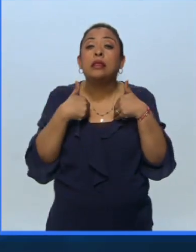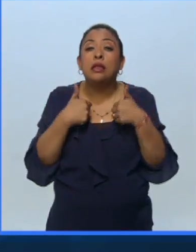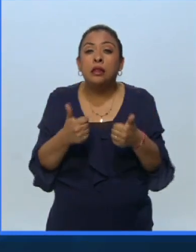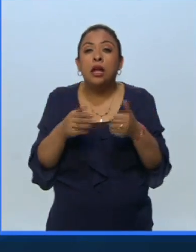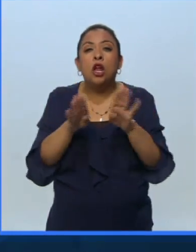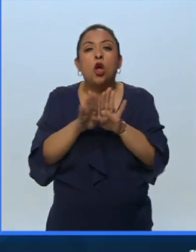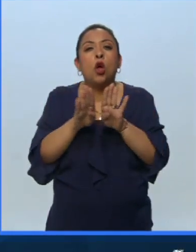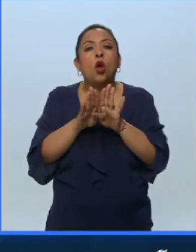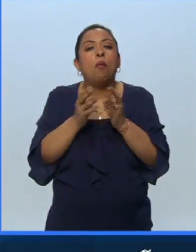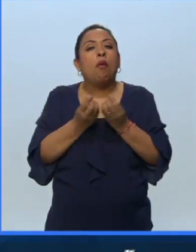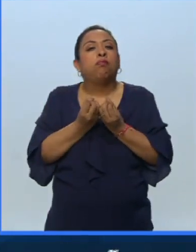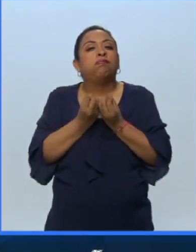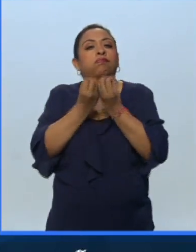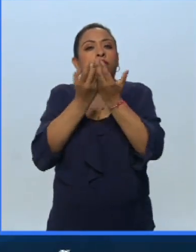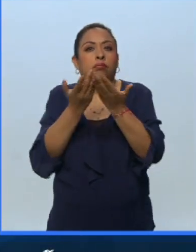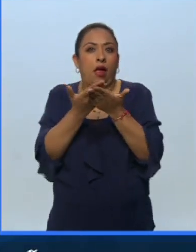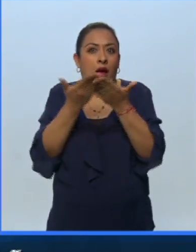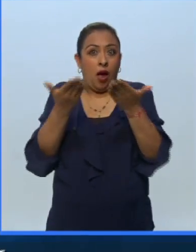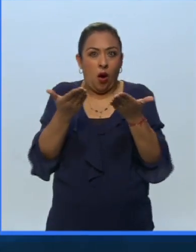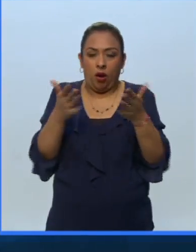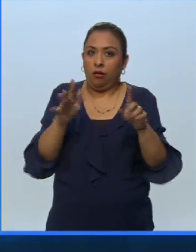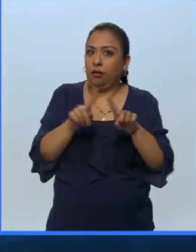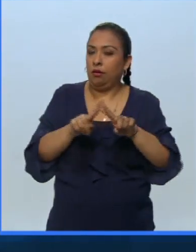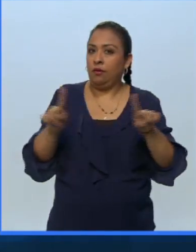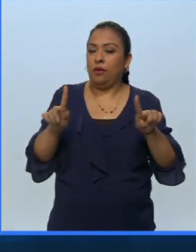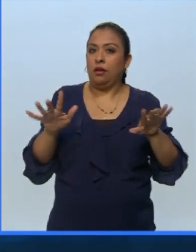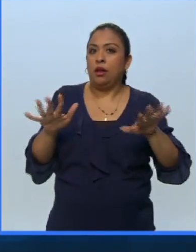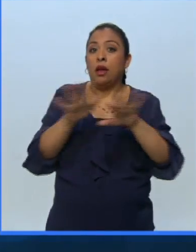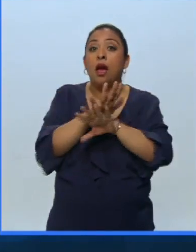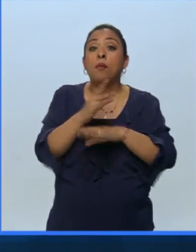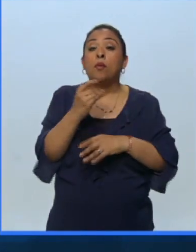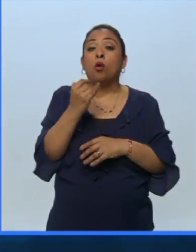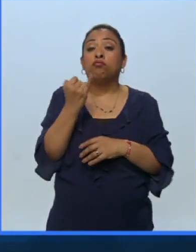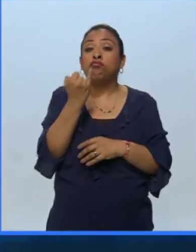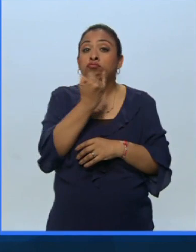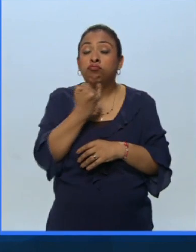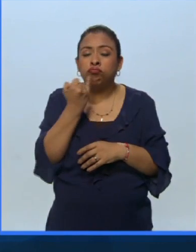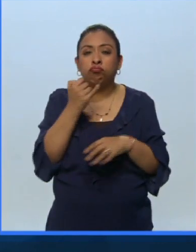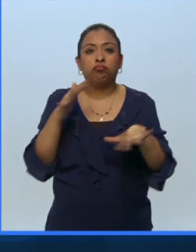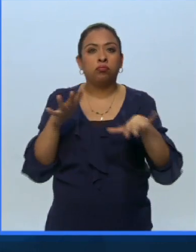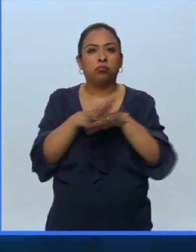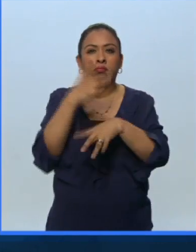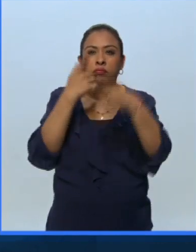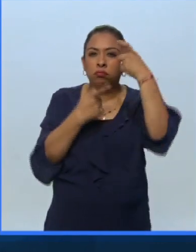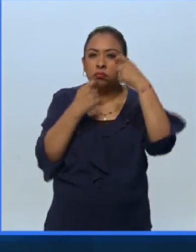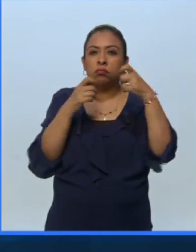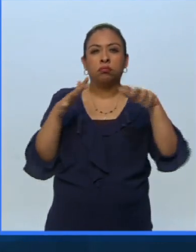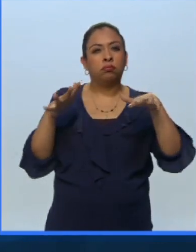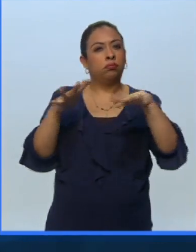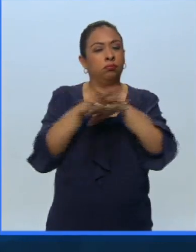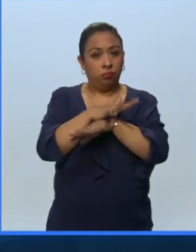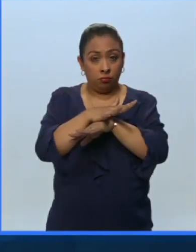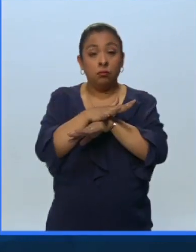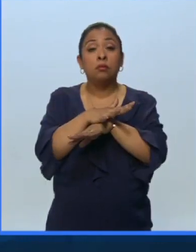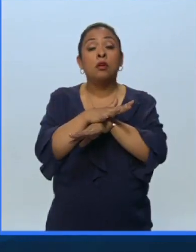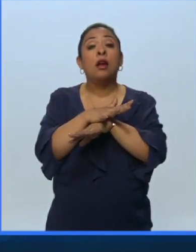que conocemos hoy. La prononciación es diferente y la gestión es diferente. La gestión no va solo